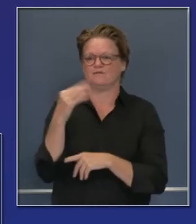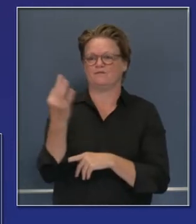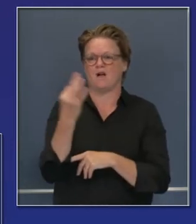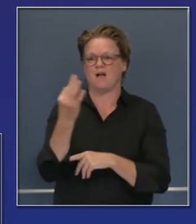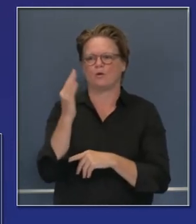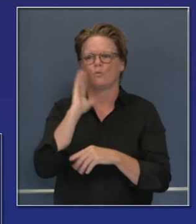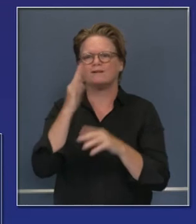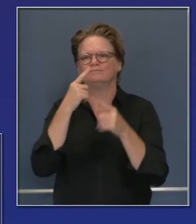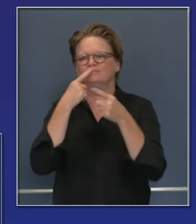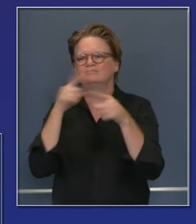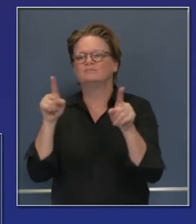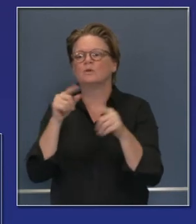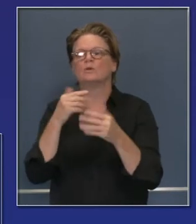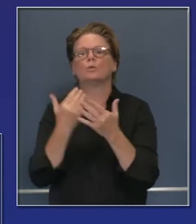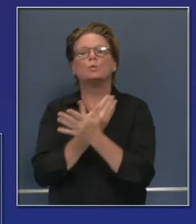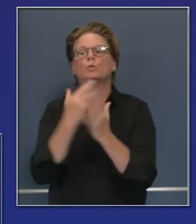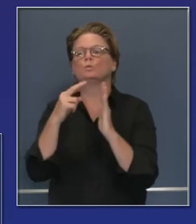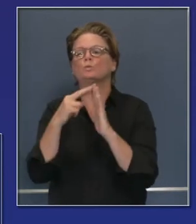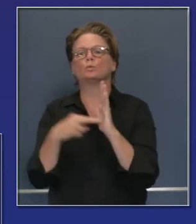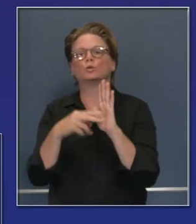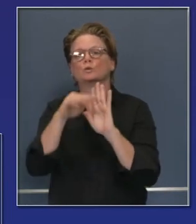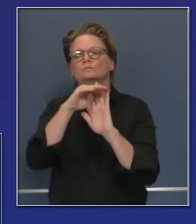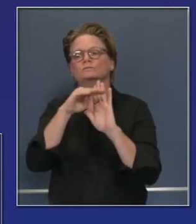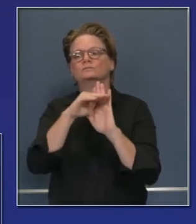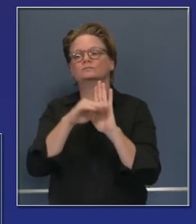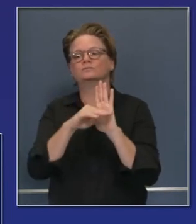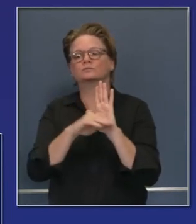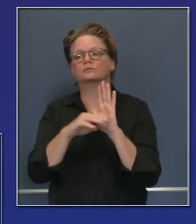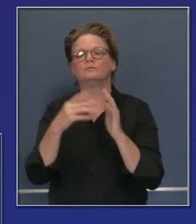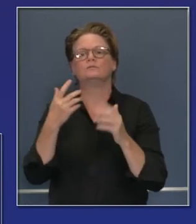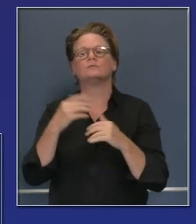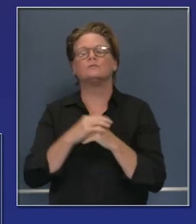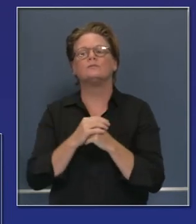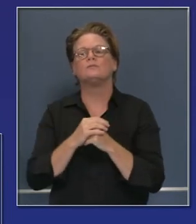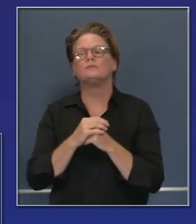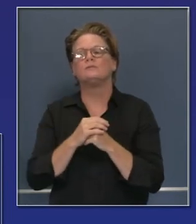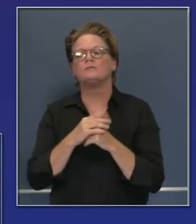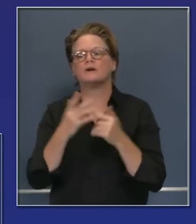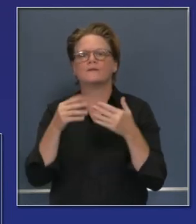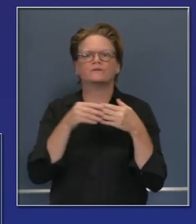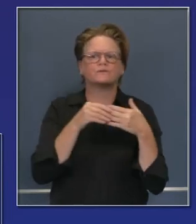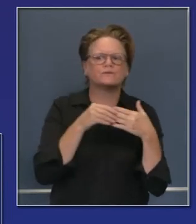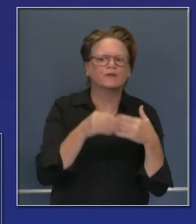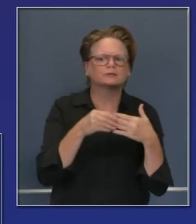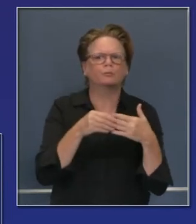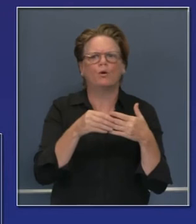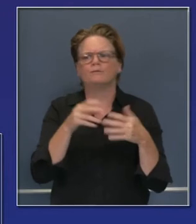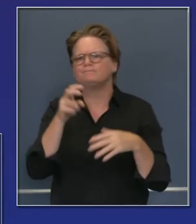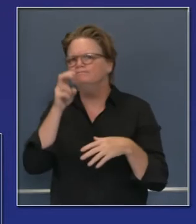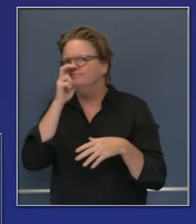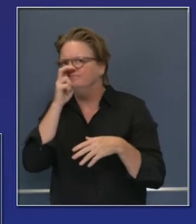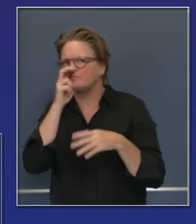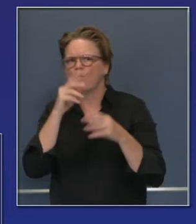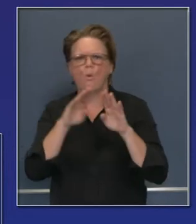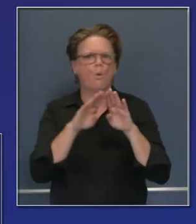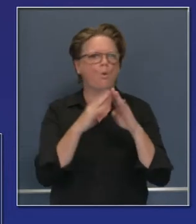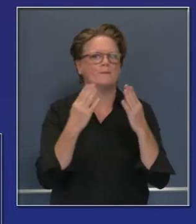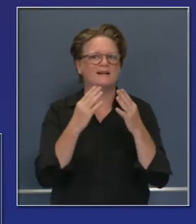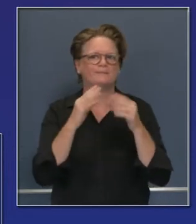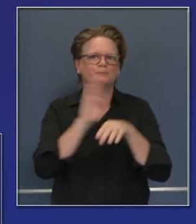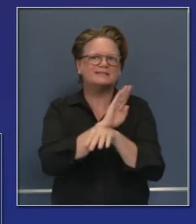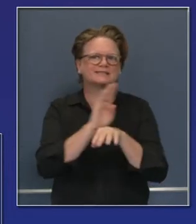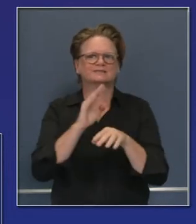recomendación basada en cuanto a la experiencia y las mejores prácticas que hemos generado yo había